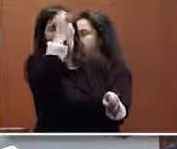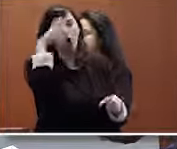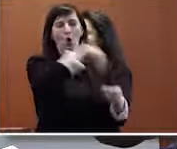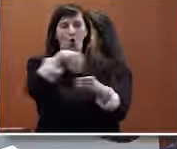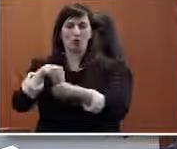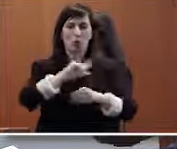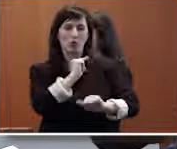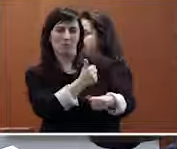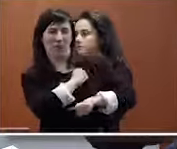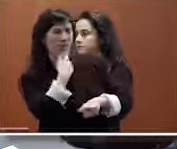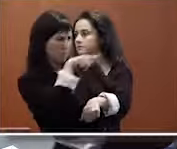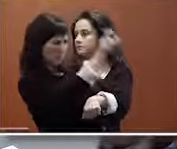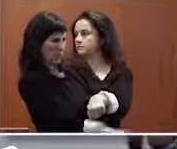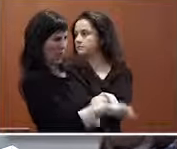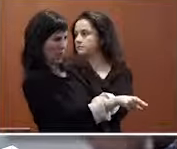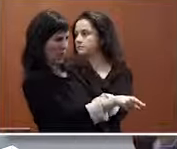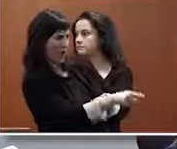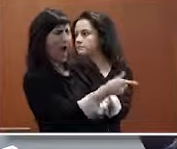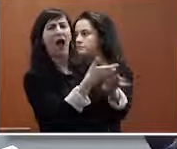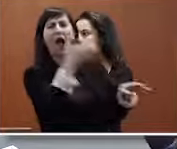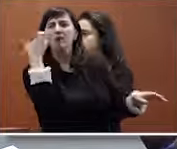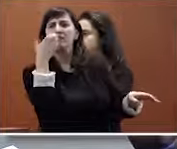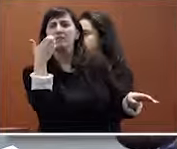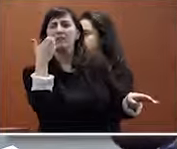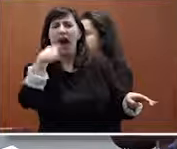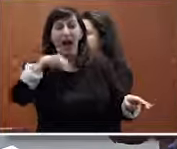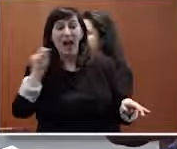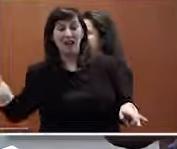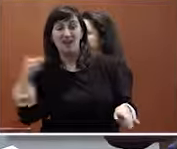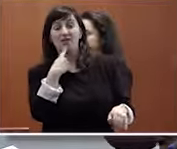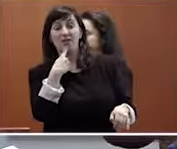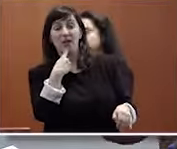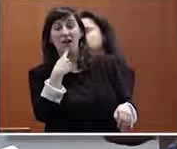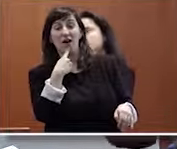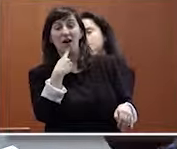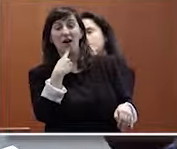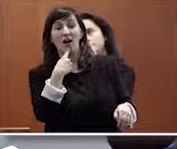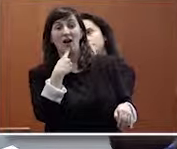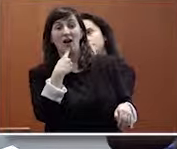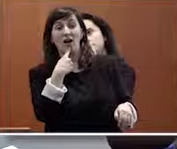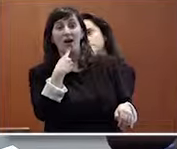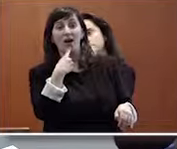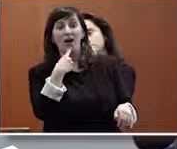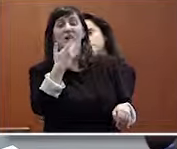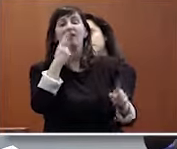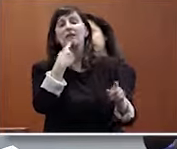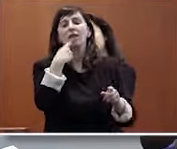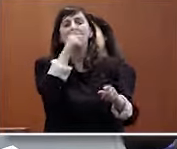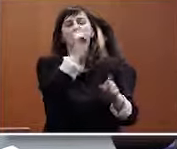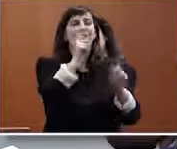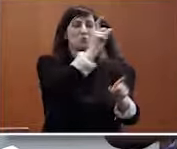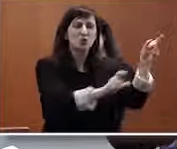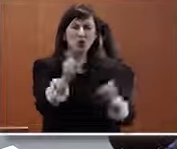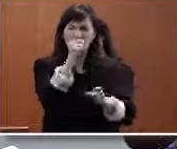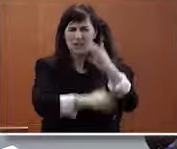algo que no esperamos esta persona decía antes Ana verdad que con una y ponía casos de personas con grandes